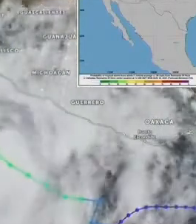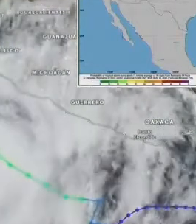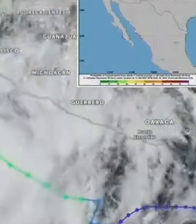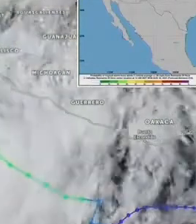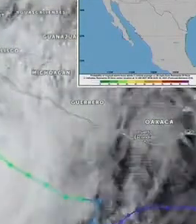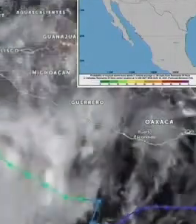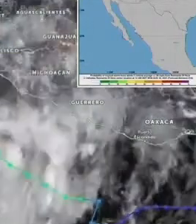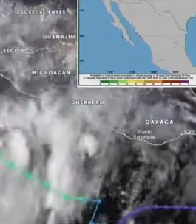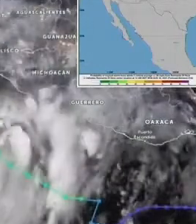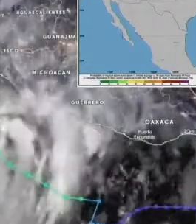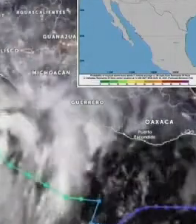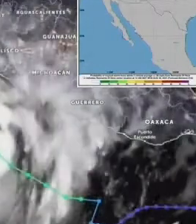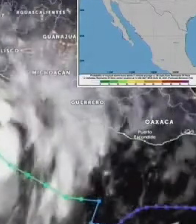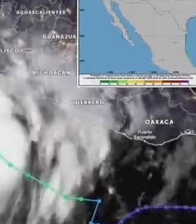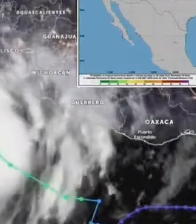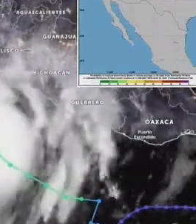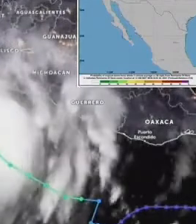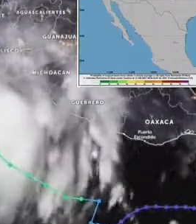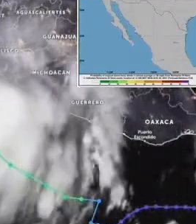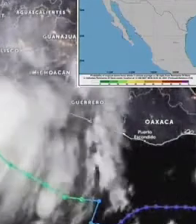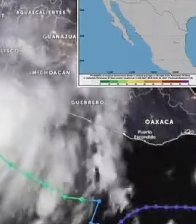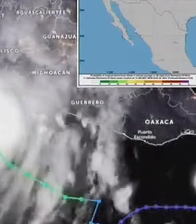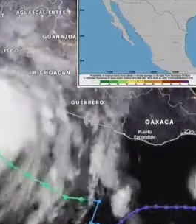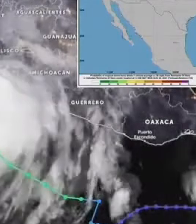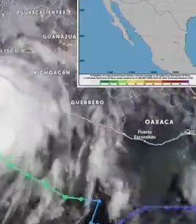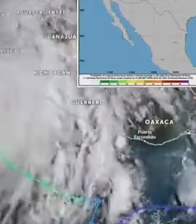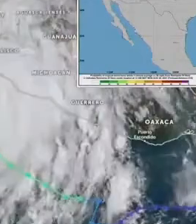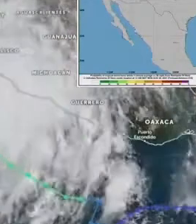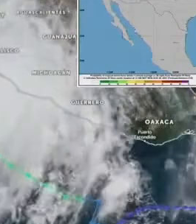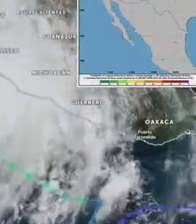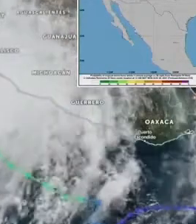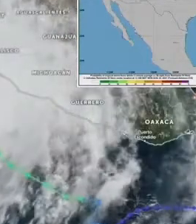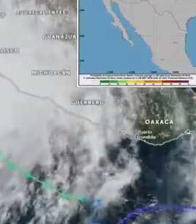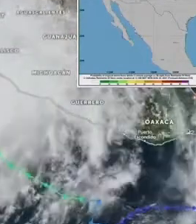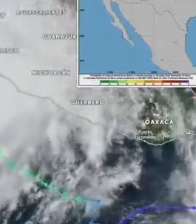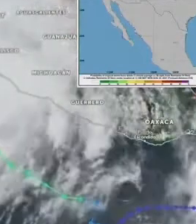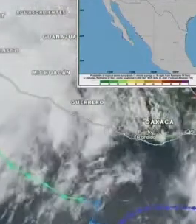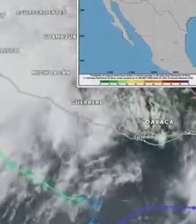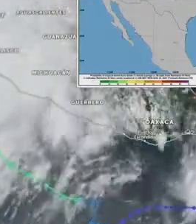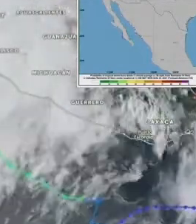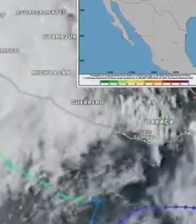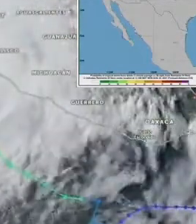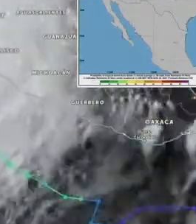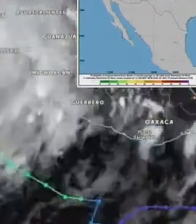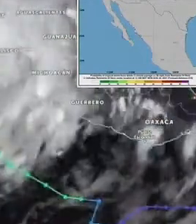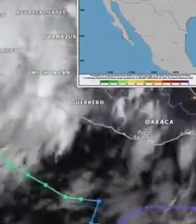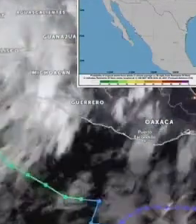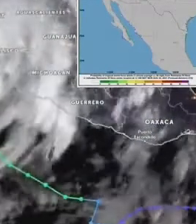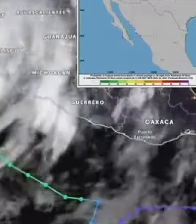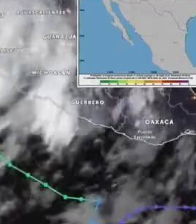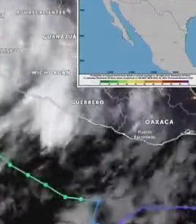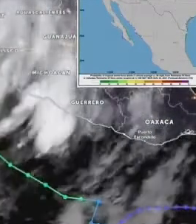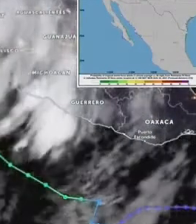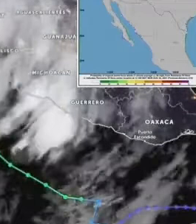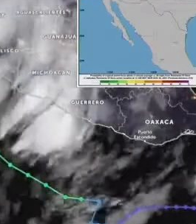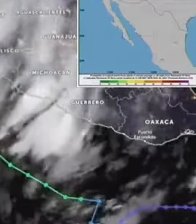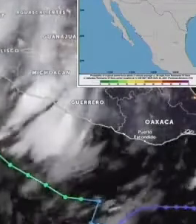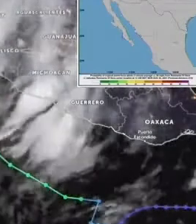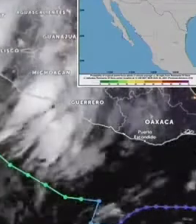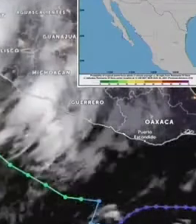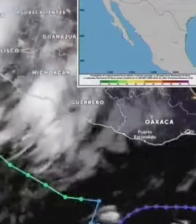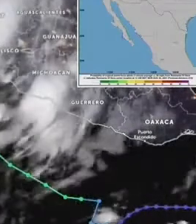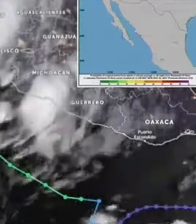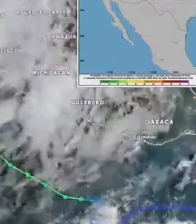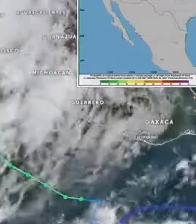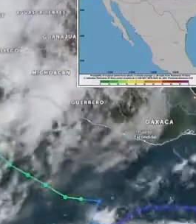agosto, informo a ustedes que se debilitó a depresión tropical y hoy a las cuatro de la